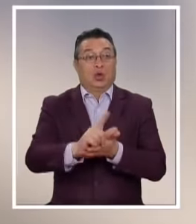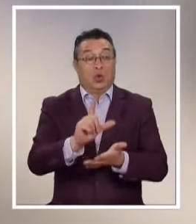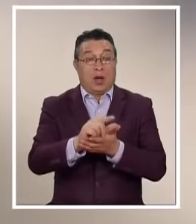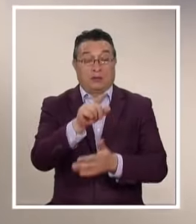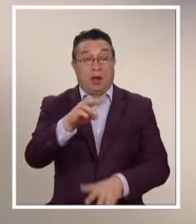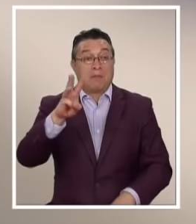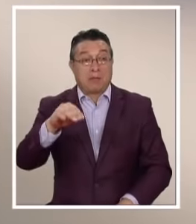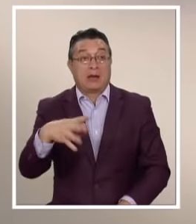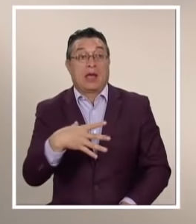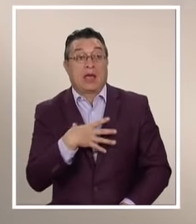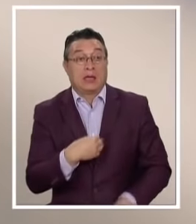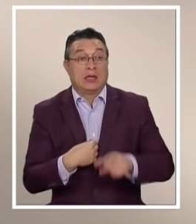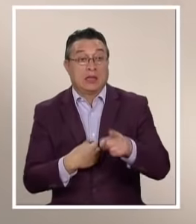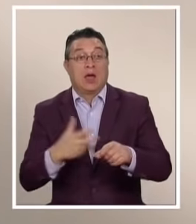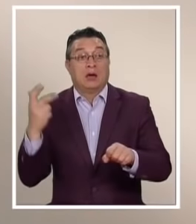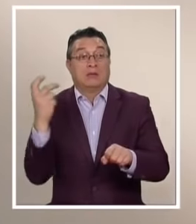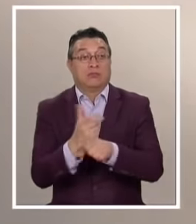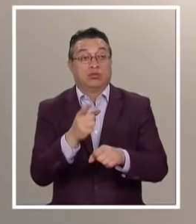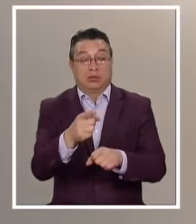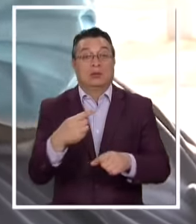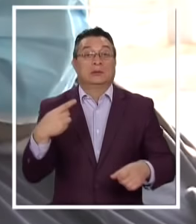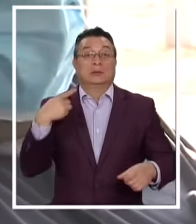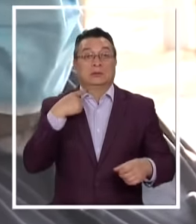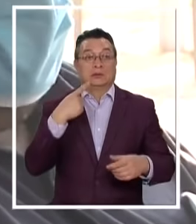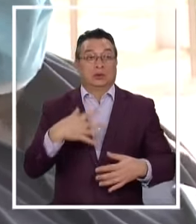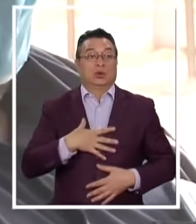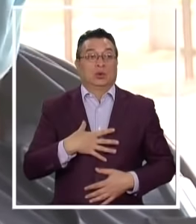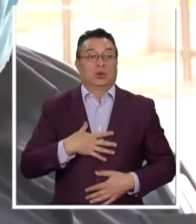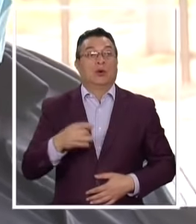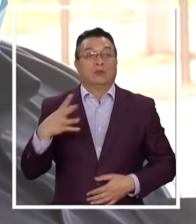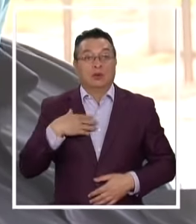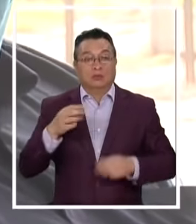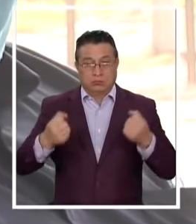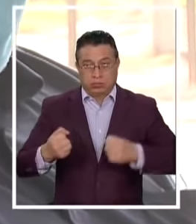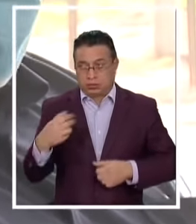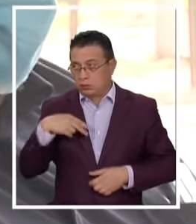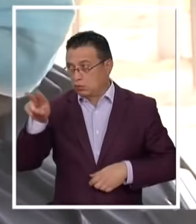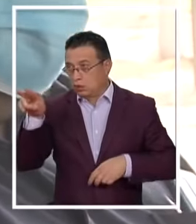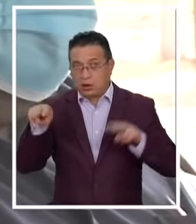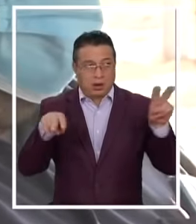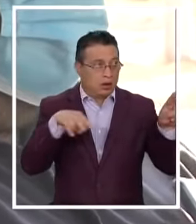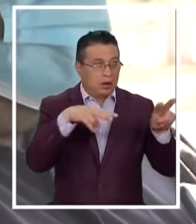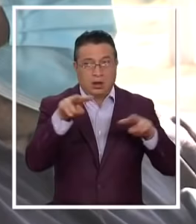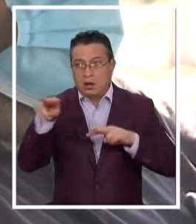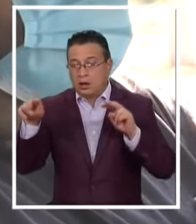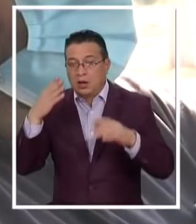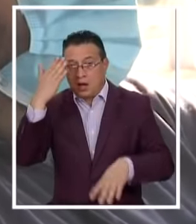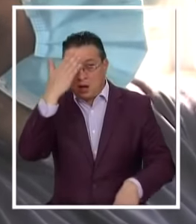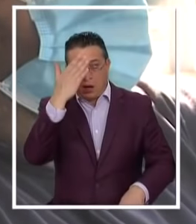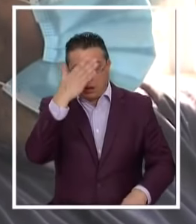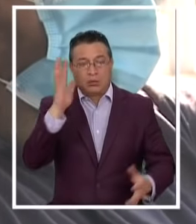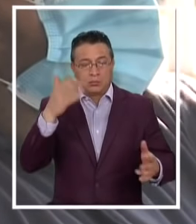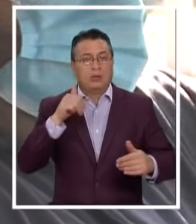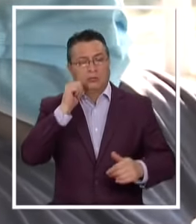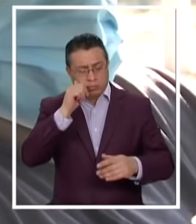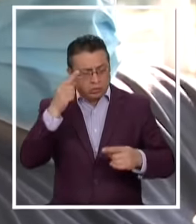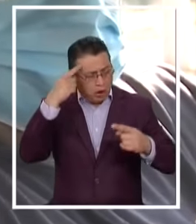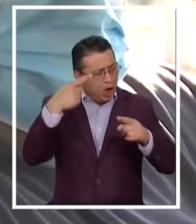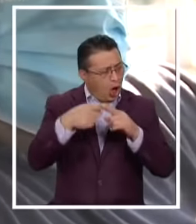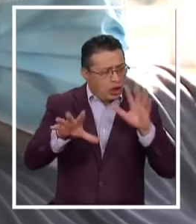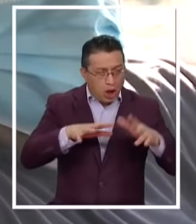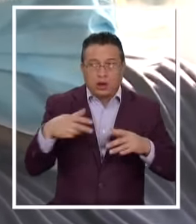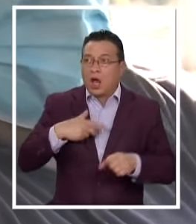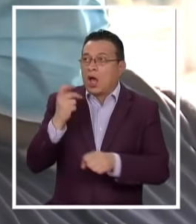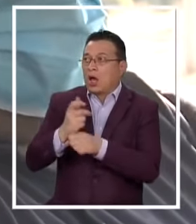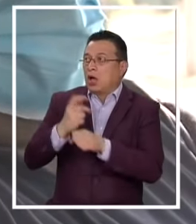Donde esta madre Y sus hijas Fueron asaltadas Si uno anda Anda preocupado De que Un vez de estar preocupado Del que hacer diario Anda preocupado Que no